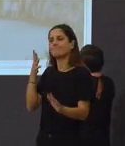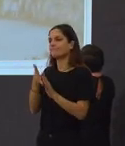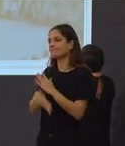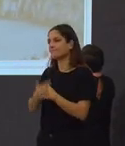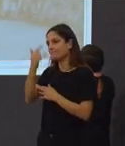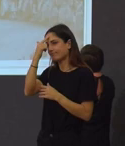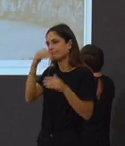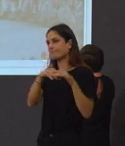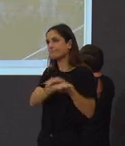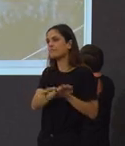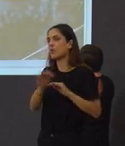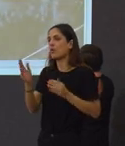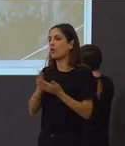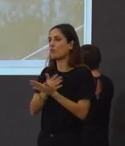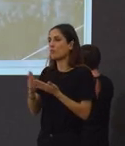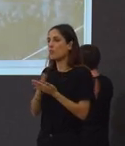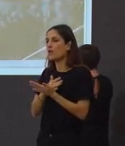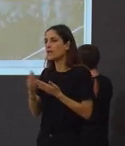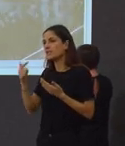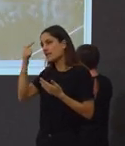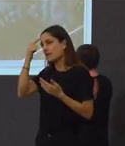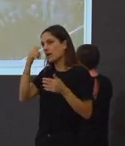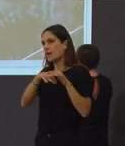testimonio poético e imperecedero.